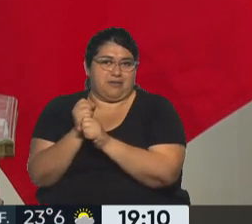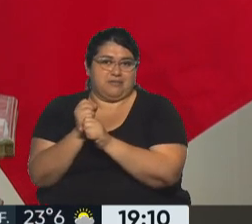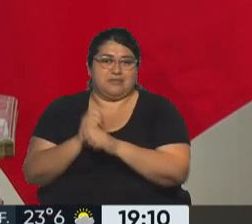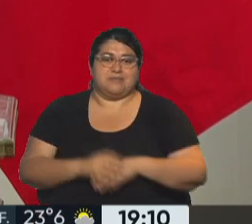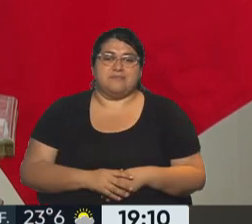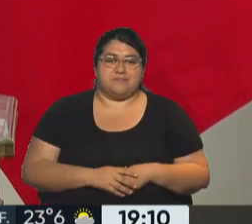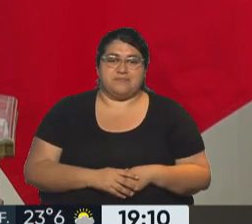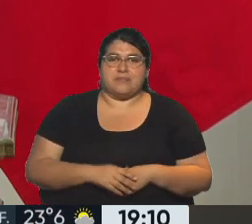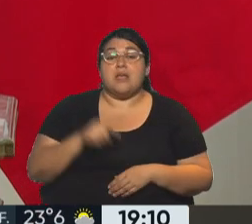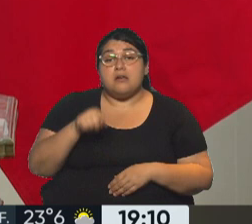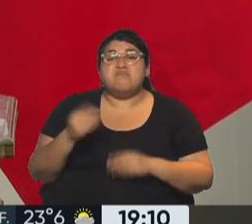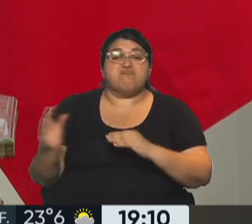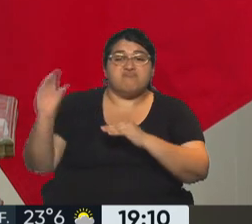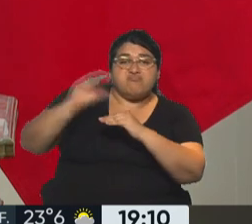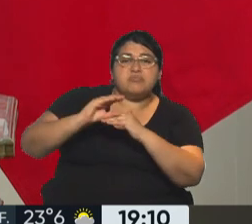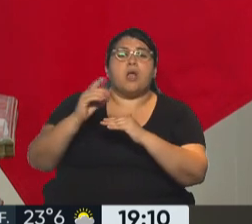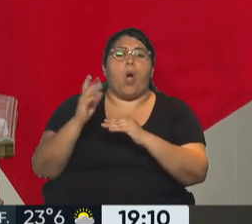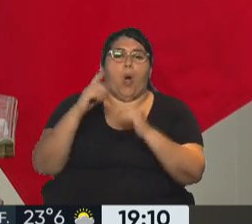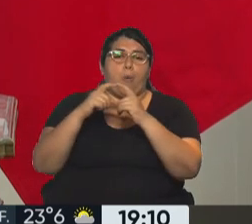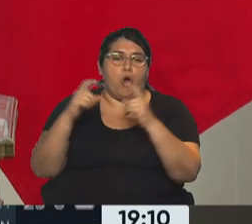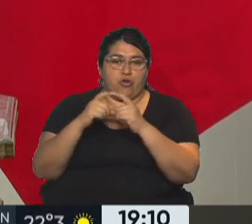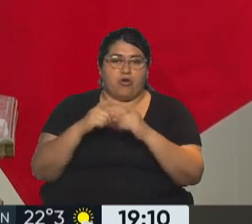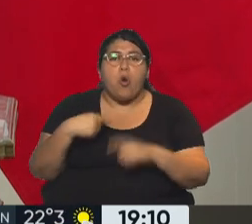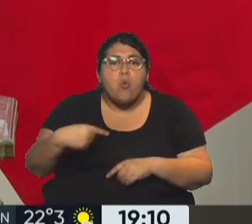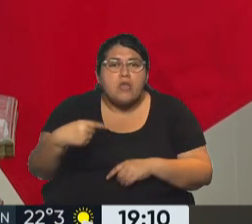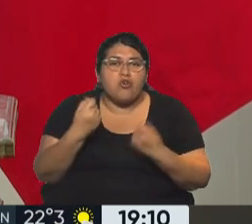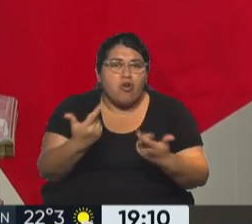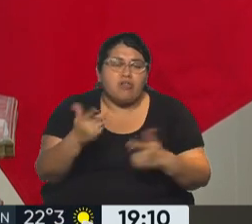Con un bono. ¿Cuándo? Cuando lleguemos a Buenos Aires lo vemos.